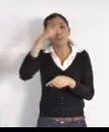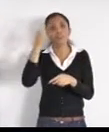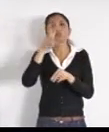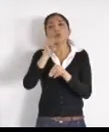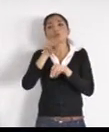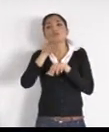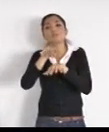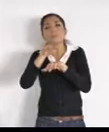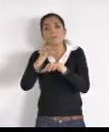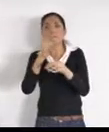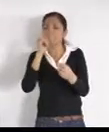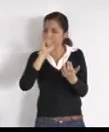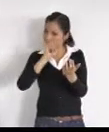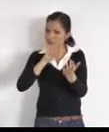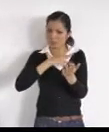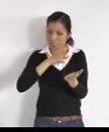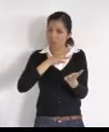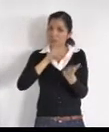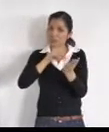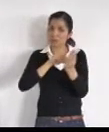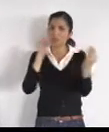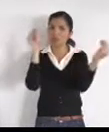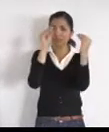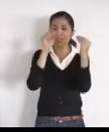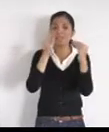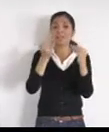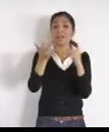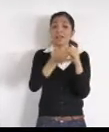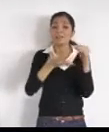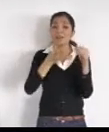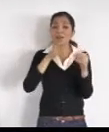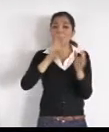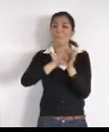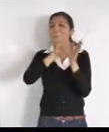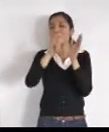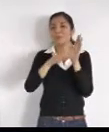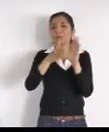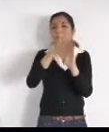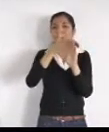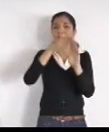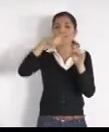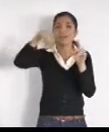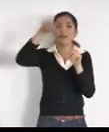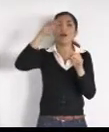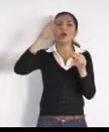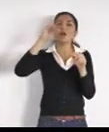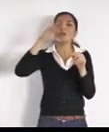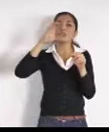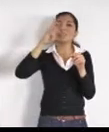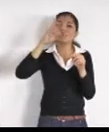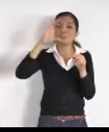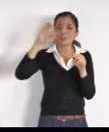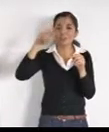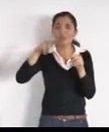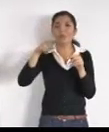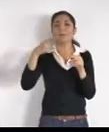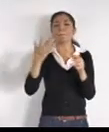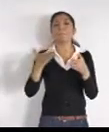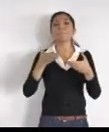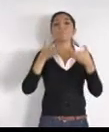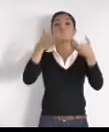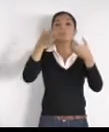en las vías, y avenida Concepción, una bayoneta, en el cruce de la calle Rastro, con avenida 8 de Julio, la